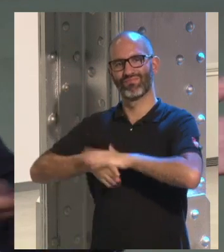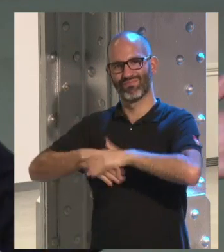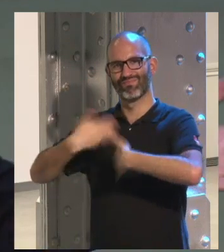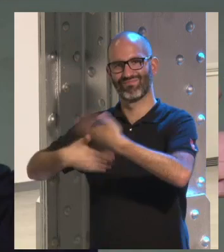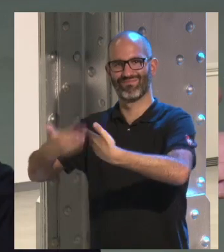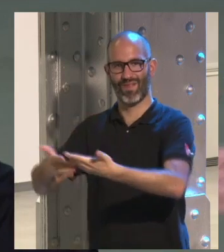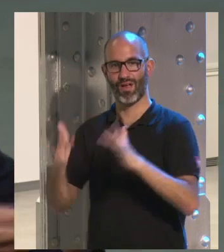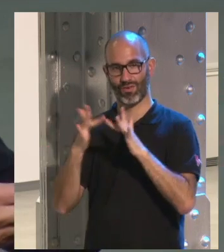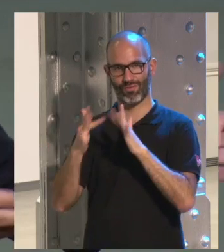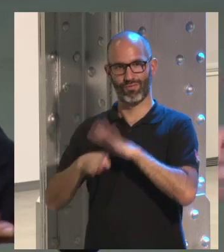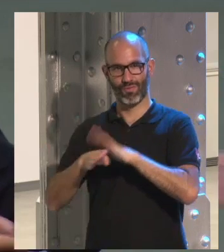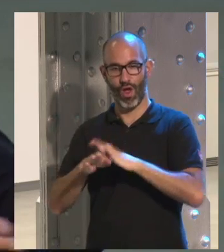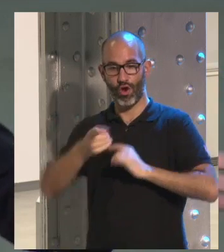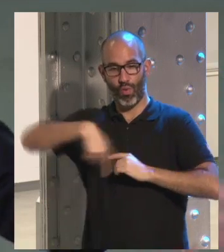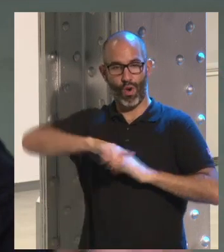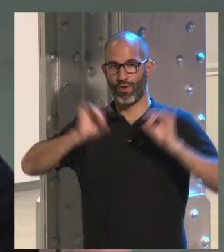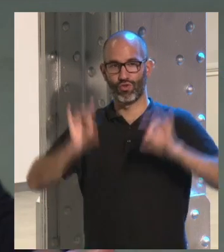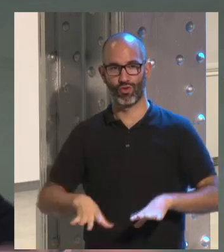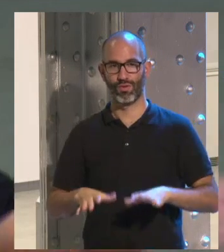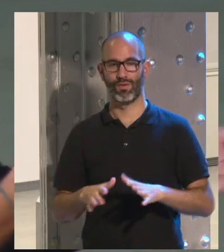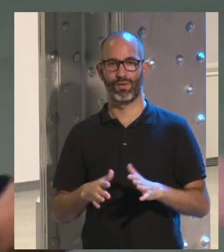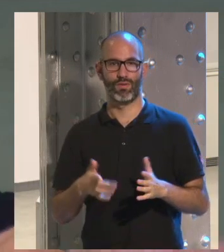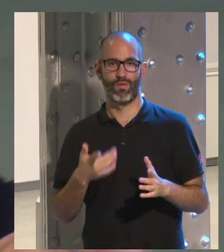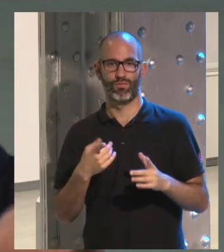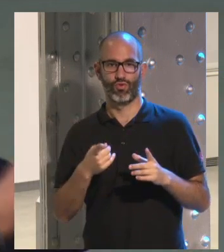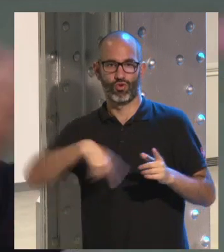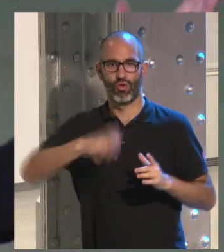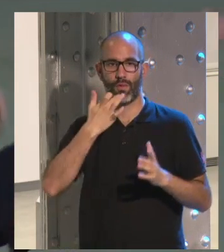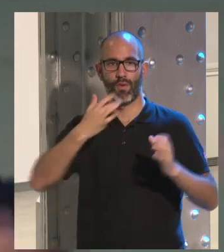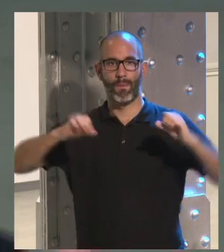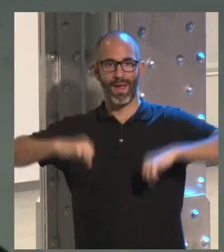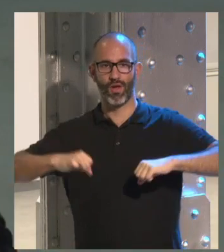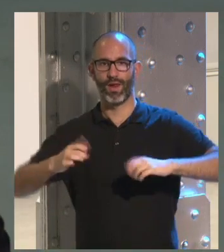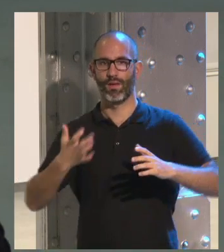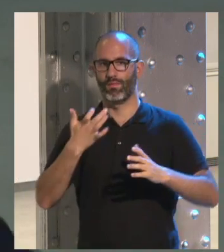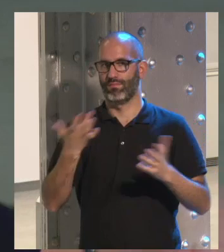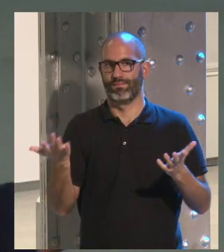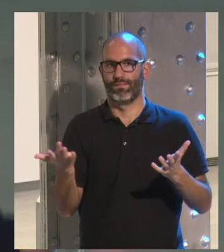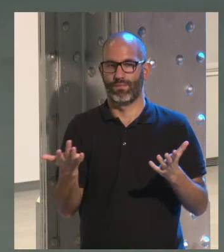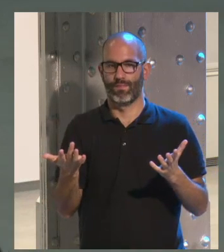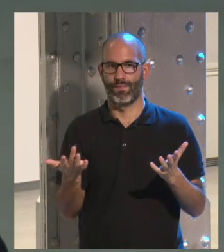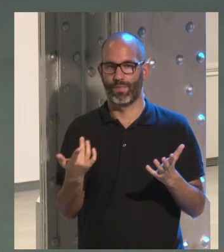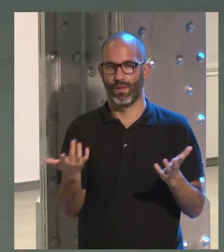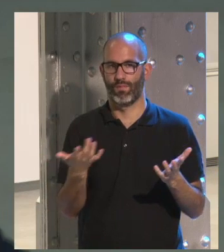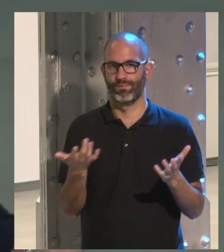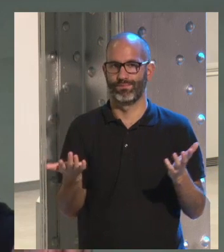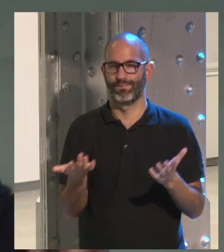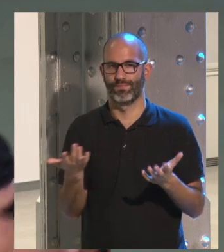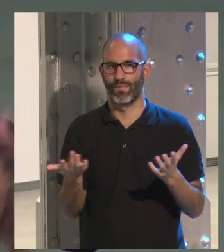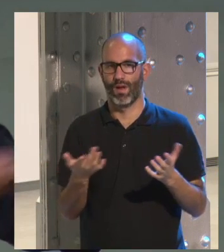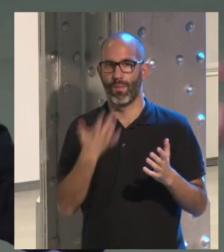nosotros también lo vivimos estamos en contacto con amigos los que son más mayores pues gente de a lo mejor tú no pero